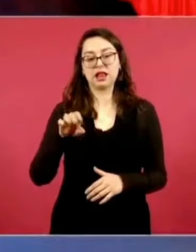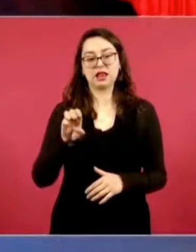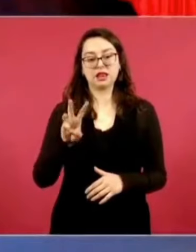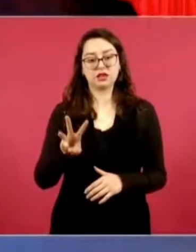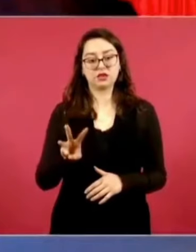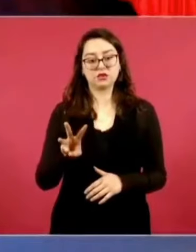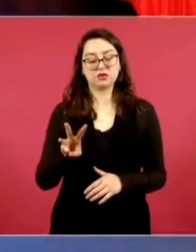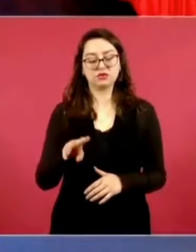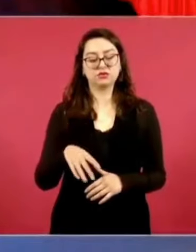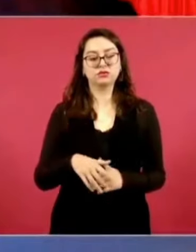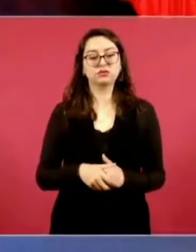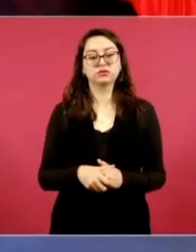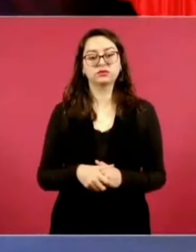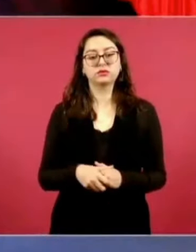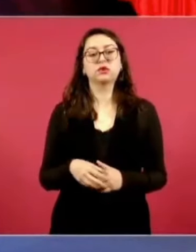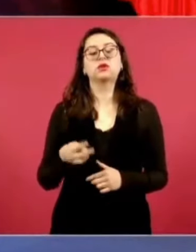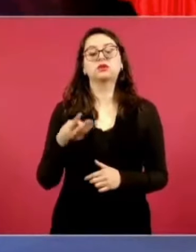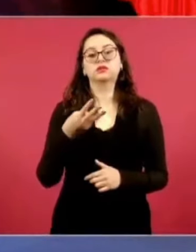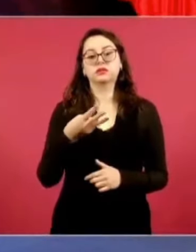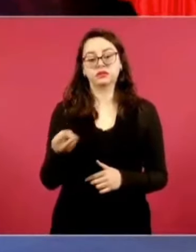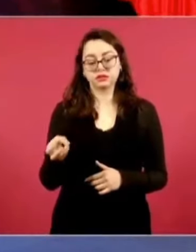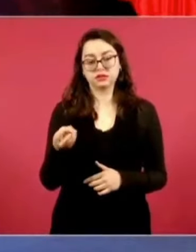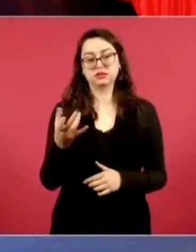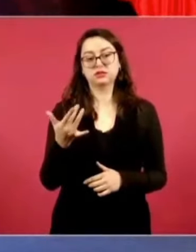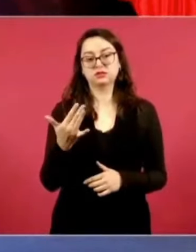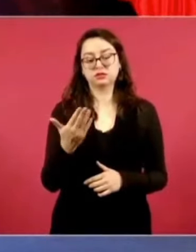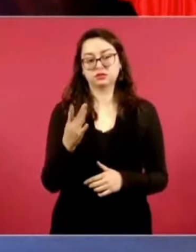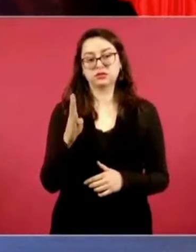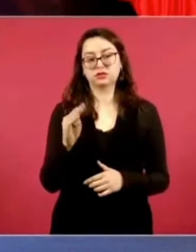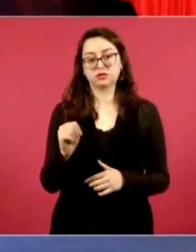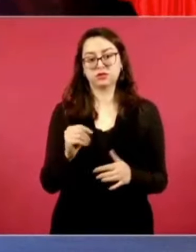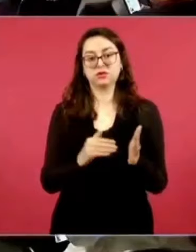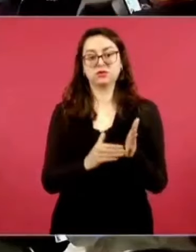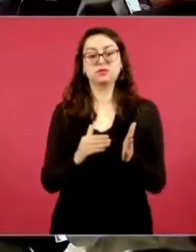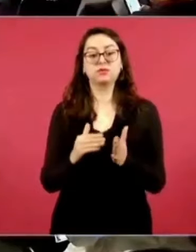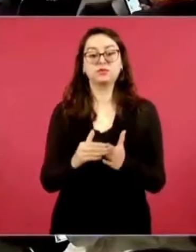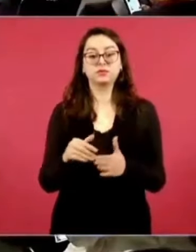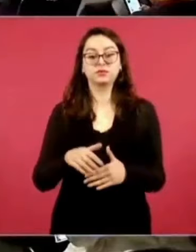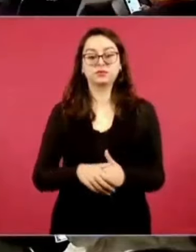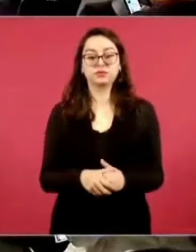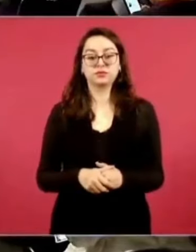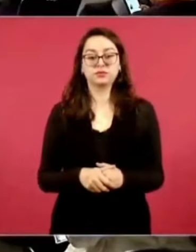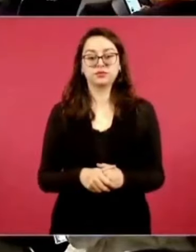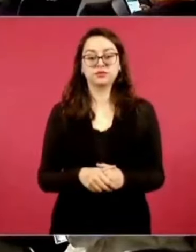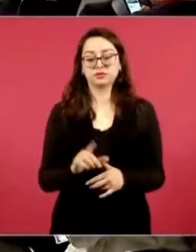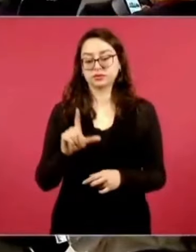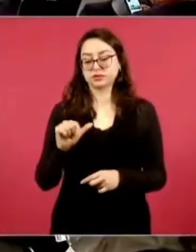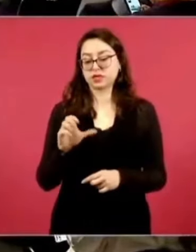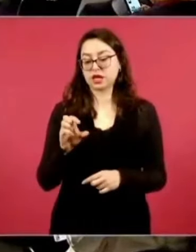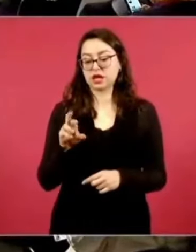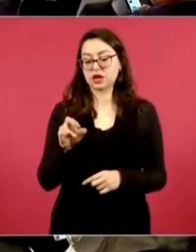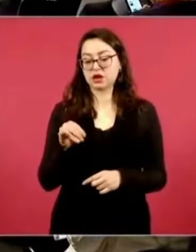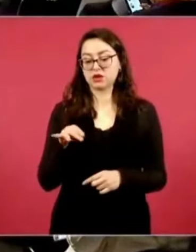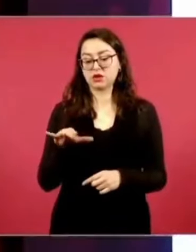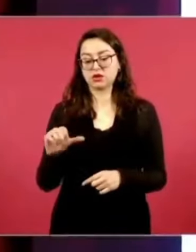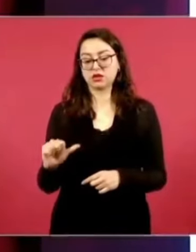trescientos cincuenta y nueve millones. La Crónica Diaria,